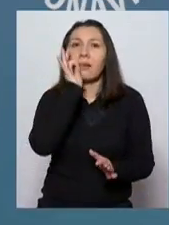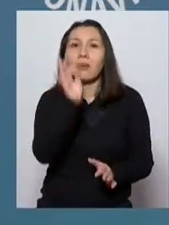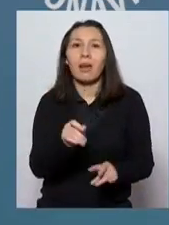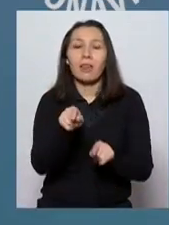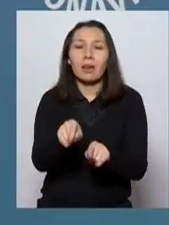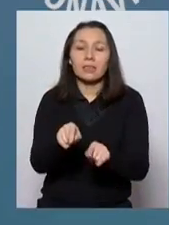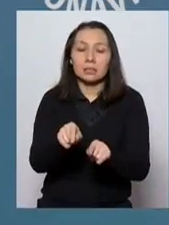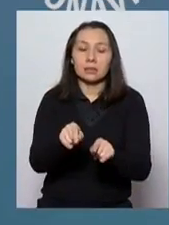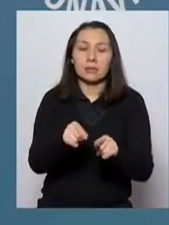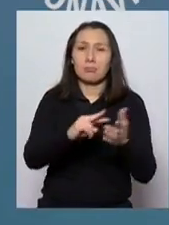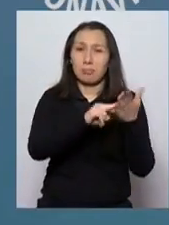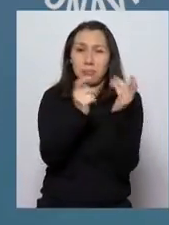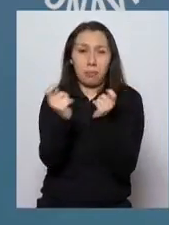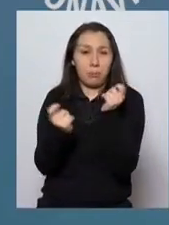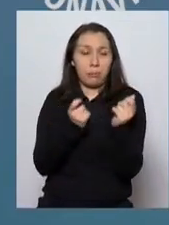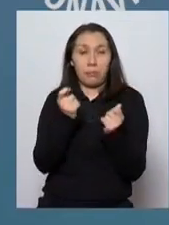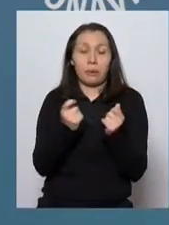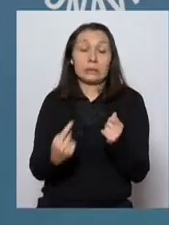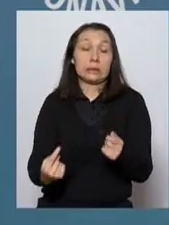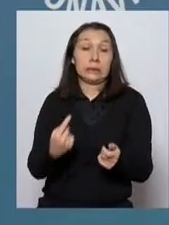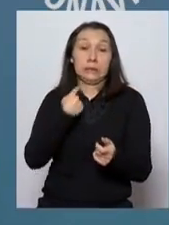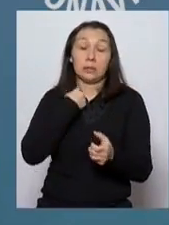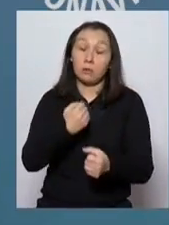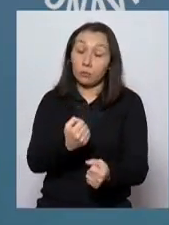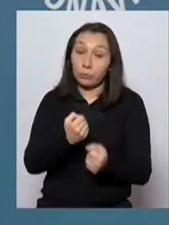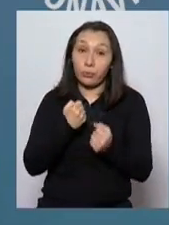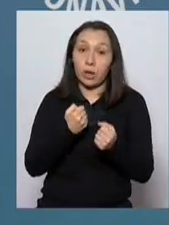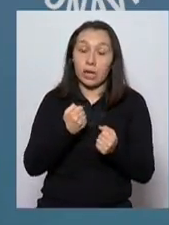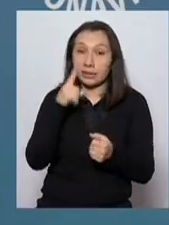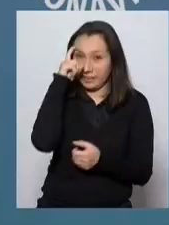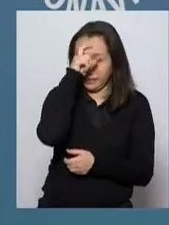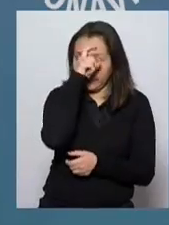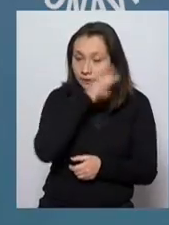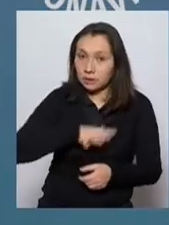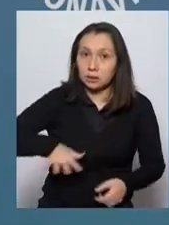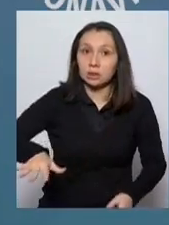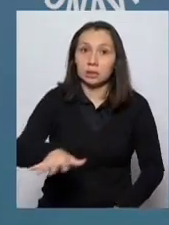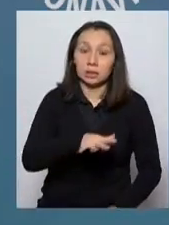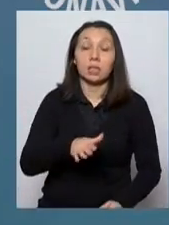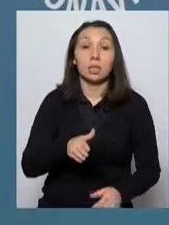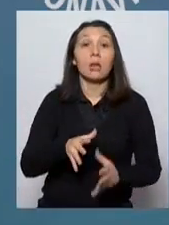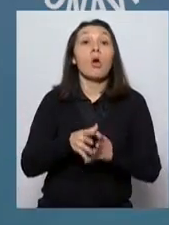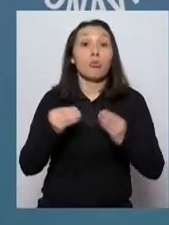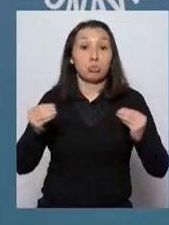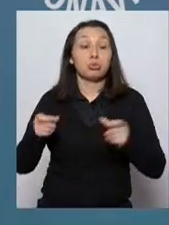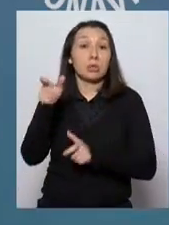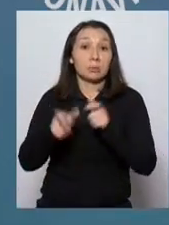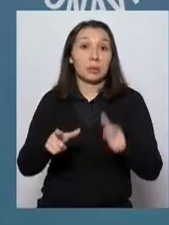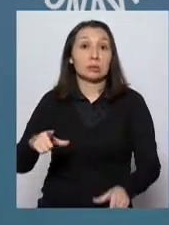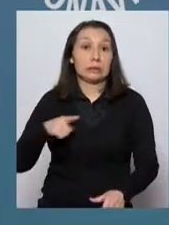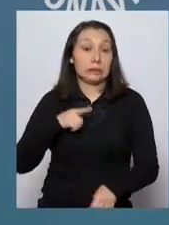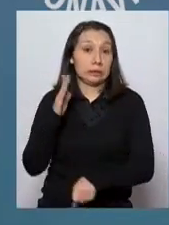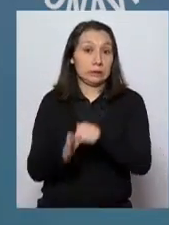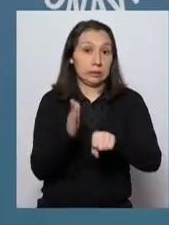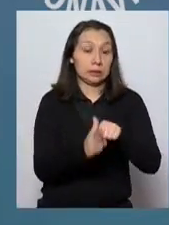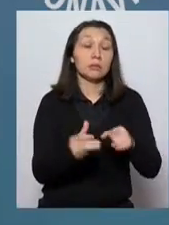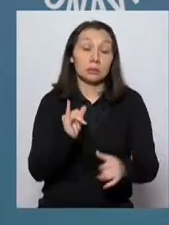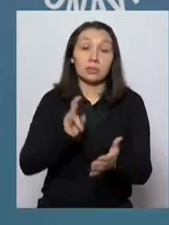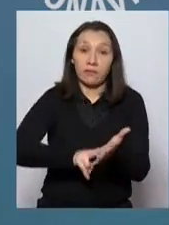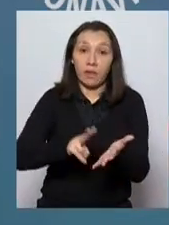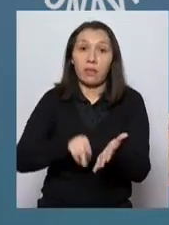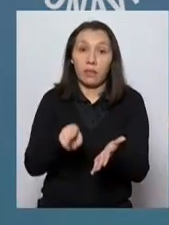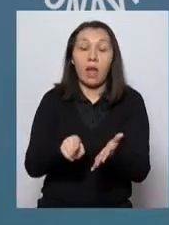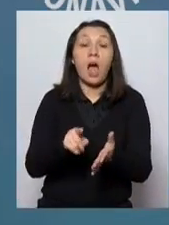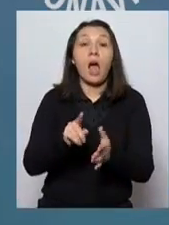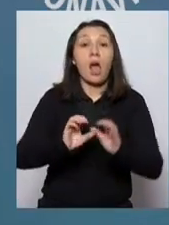que esta es una crisis económica que nos va a golpear con mucha fuerza, que va a haber un aumento importante del desempleo, eso no cabe esconderlo, que